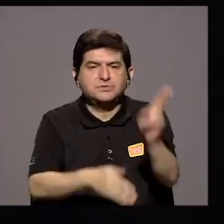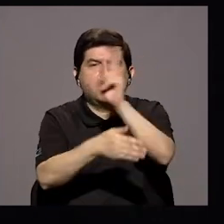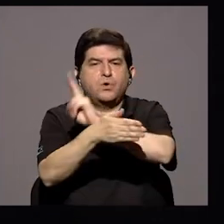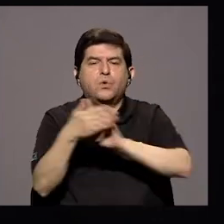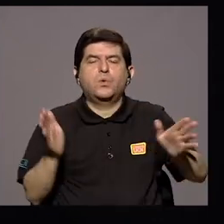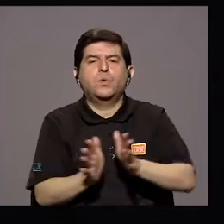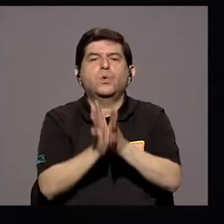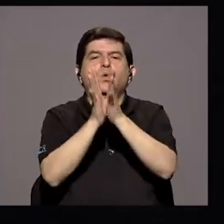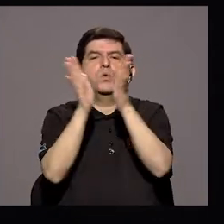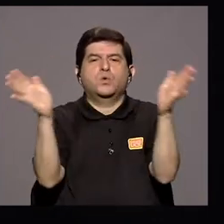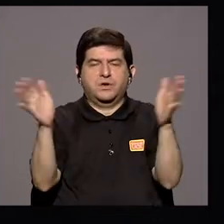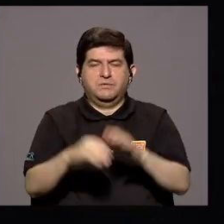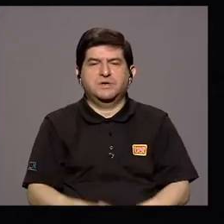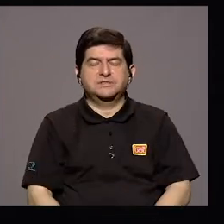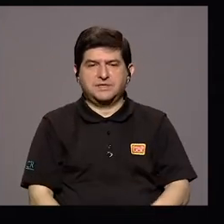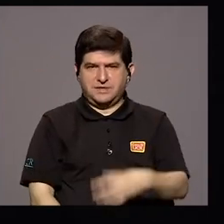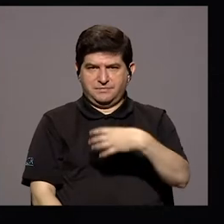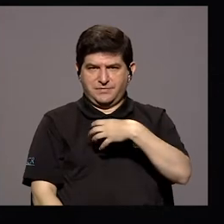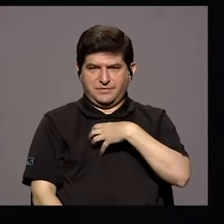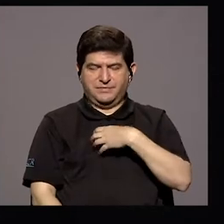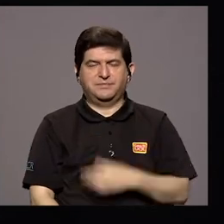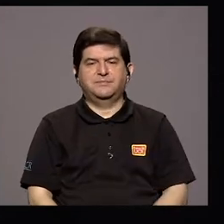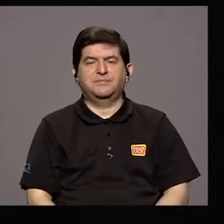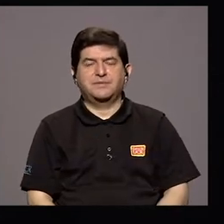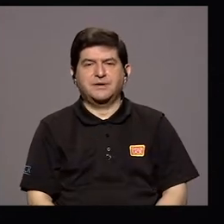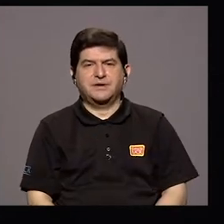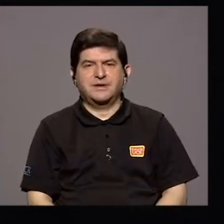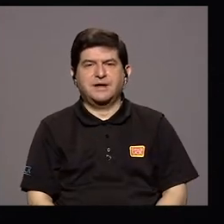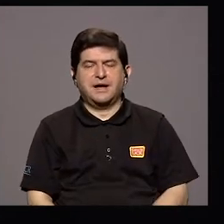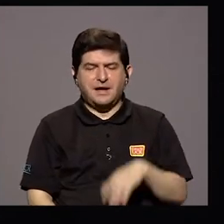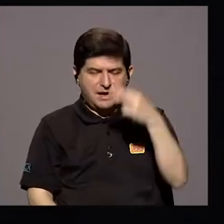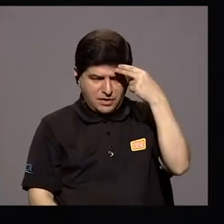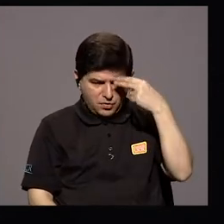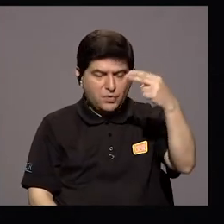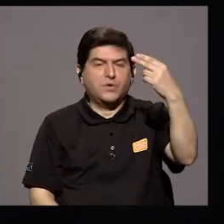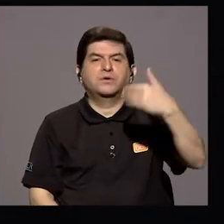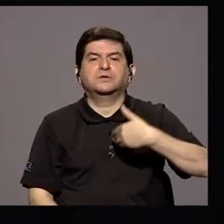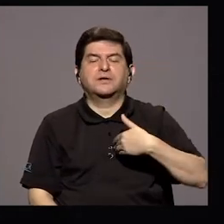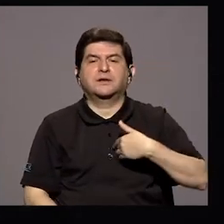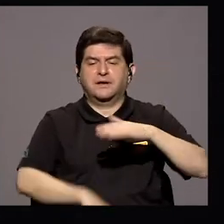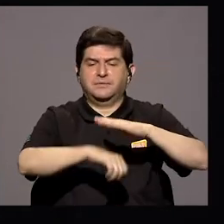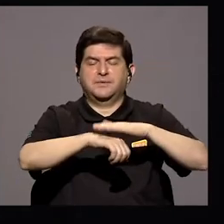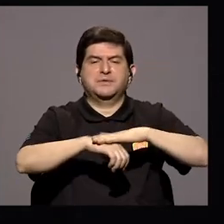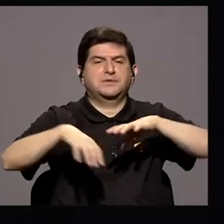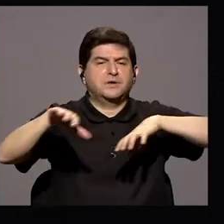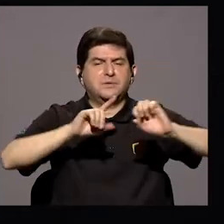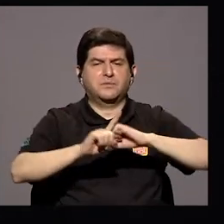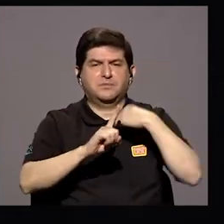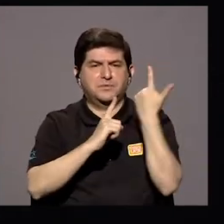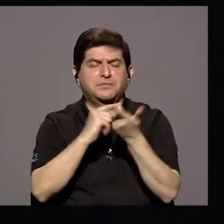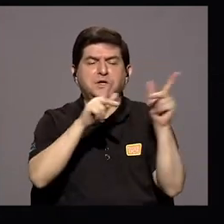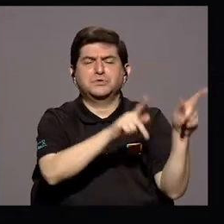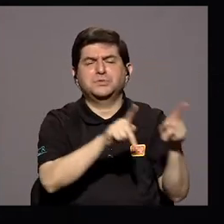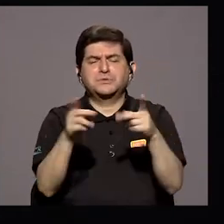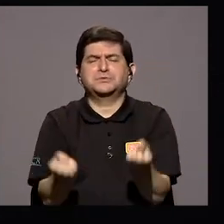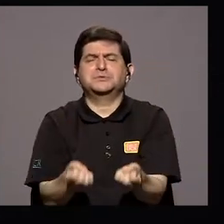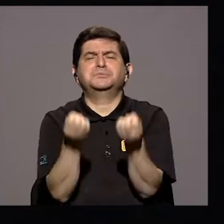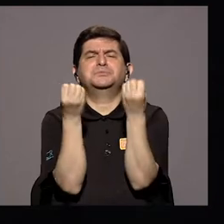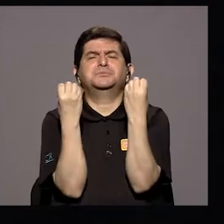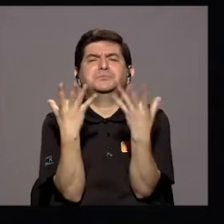universidad pública como la nuestra Benemérita Que ha permitido la movilidad social de muchas personas